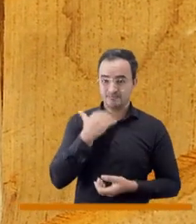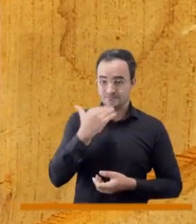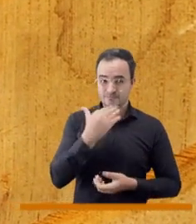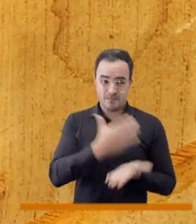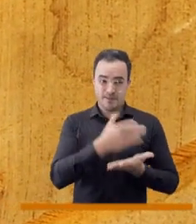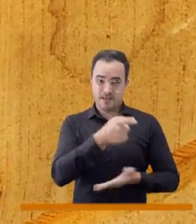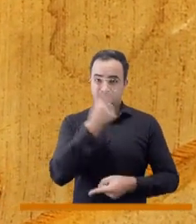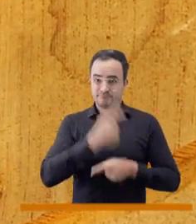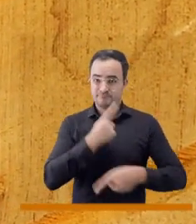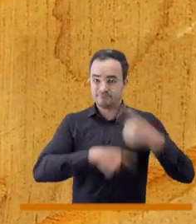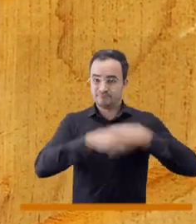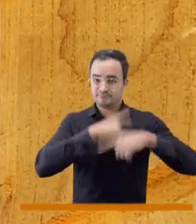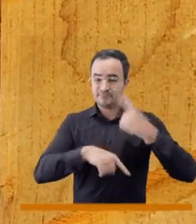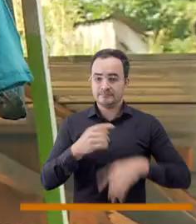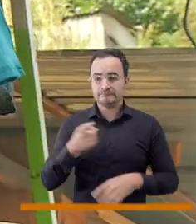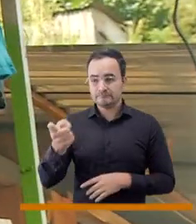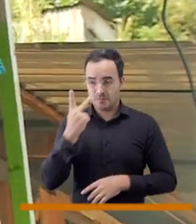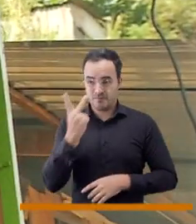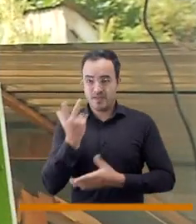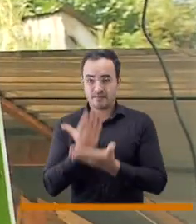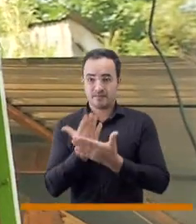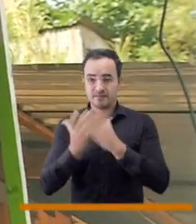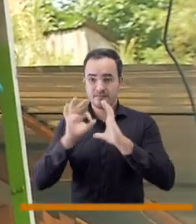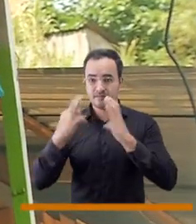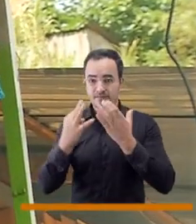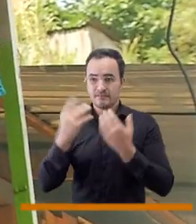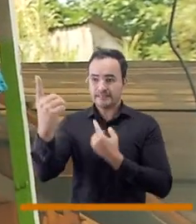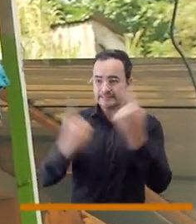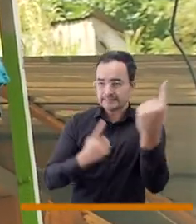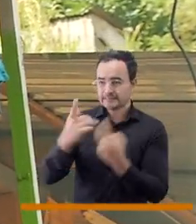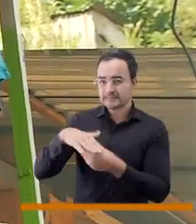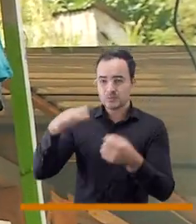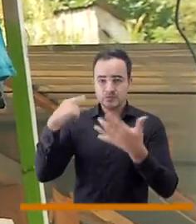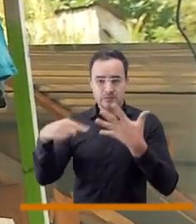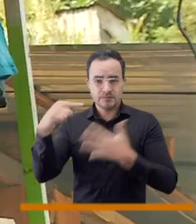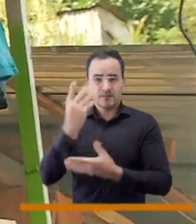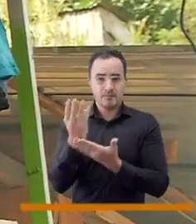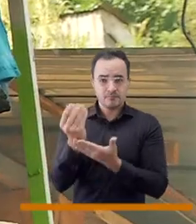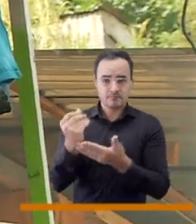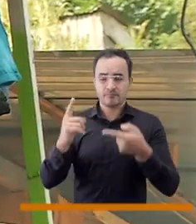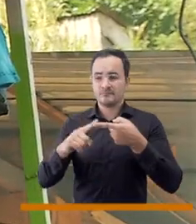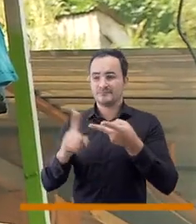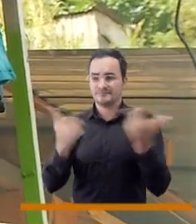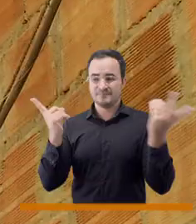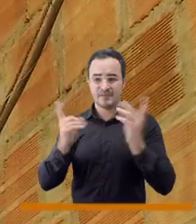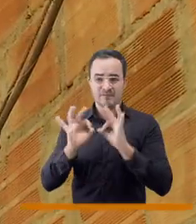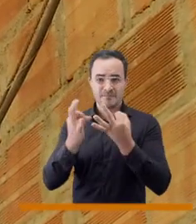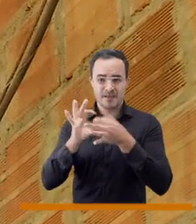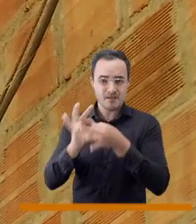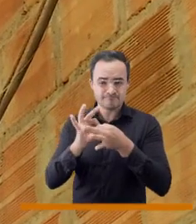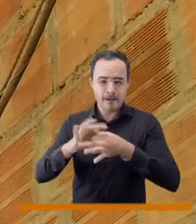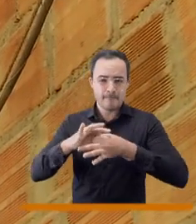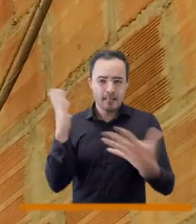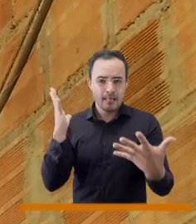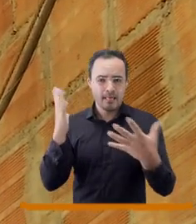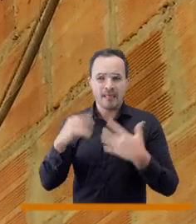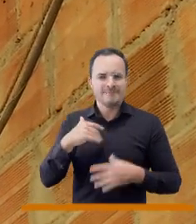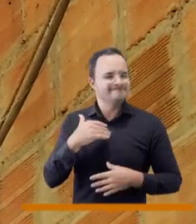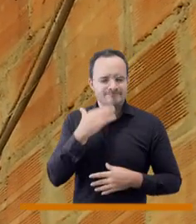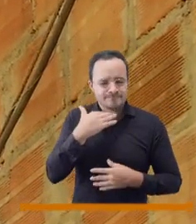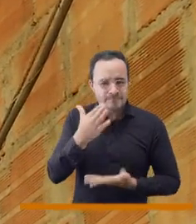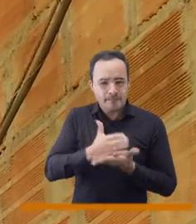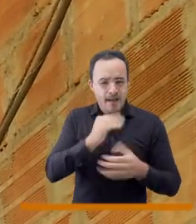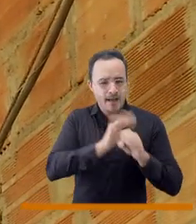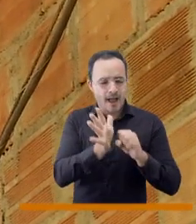hubo cambios abruptos y me imagino que desde la comisaría usted lo ha visto la economía, la familia, muchas